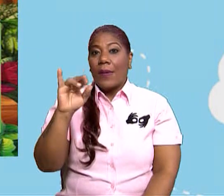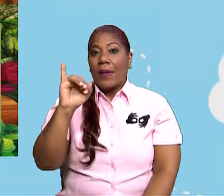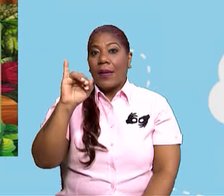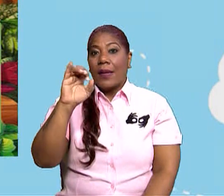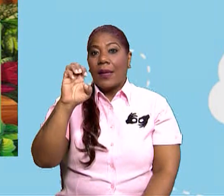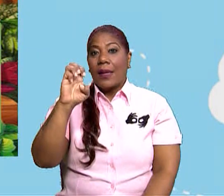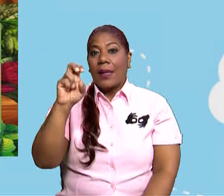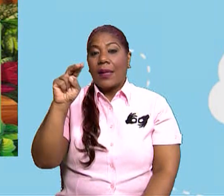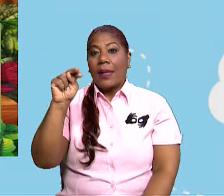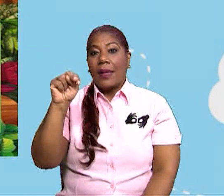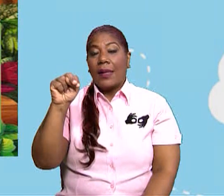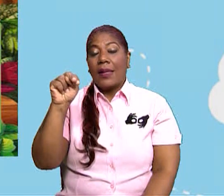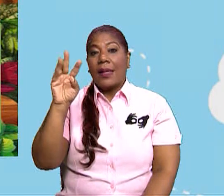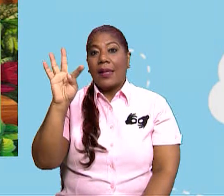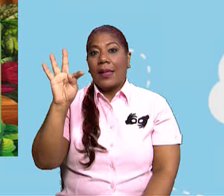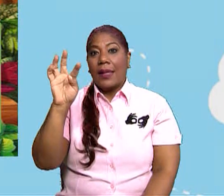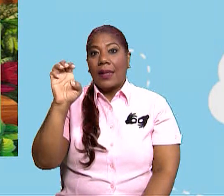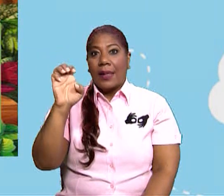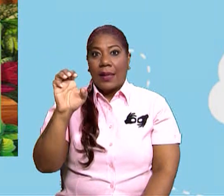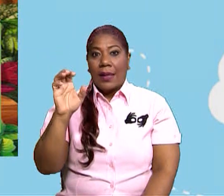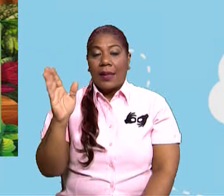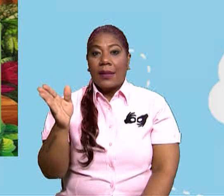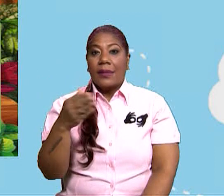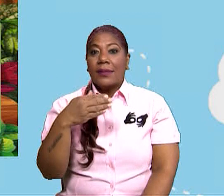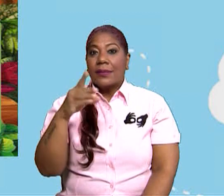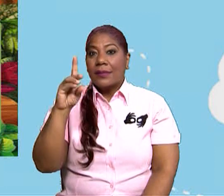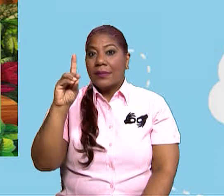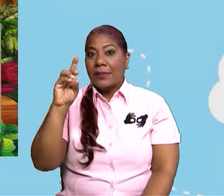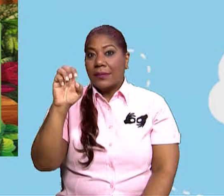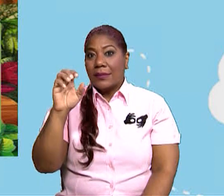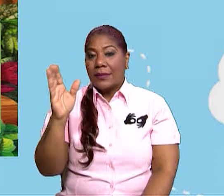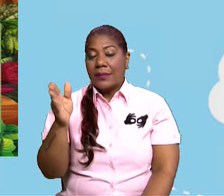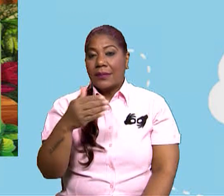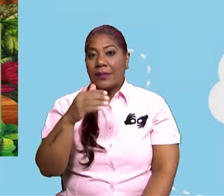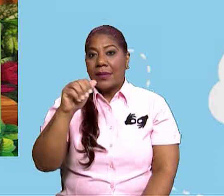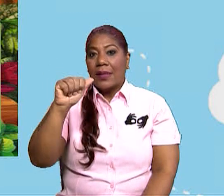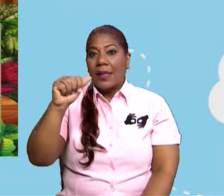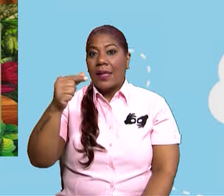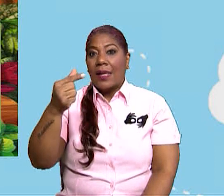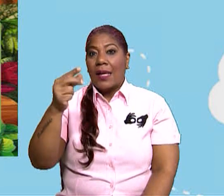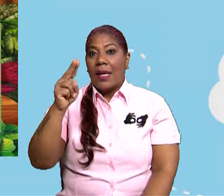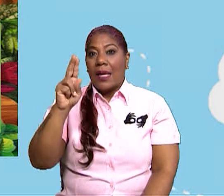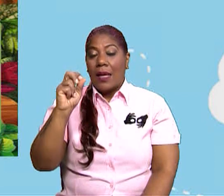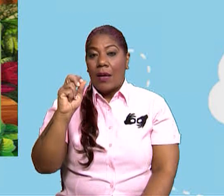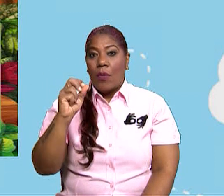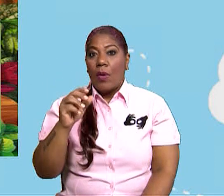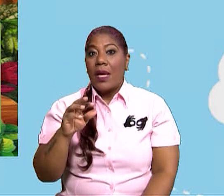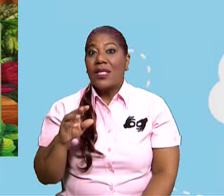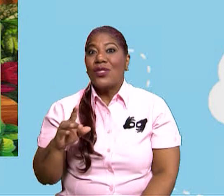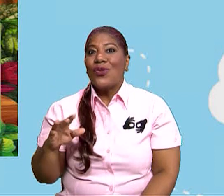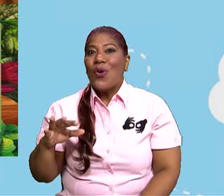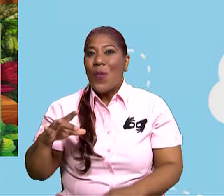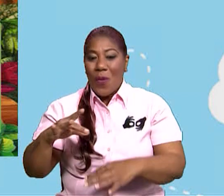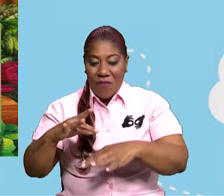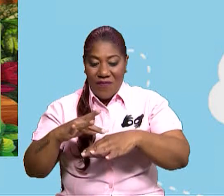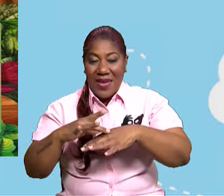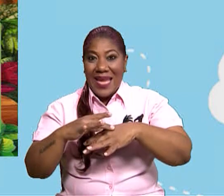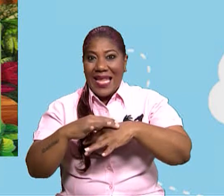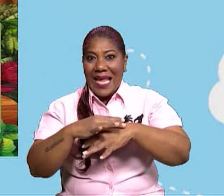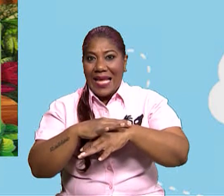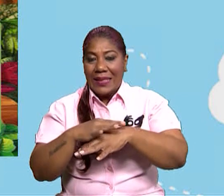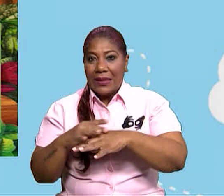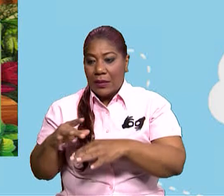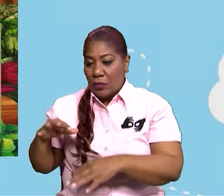en los bosques. ¿Qué tenemos en la corriente de agua, maestra? Sirven como las venas del bosque, transportando semillas y